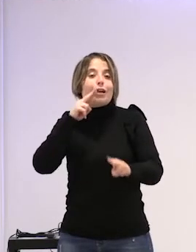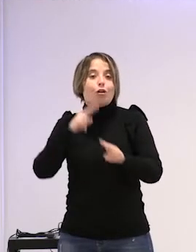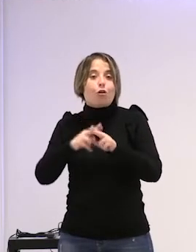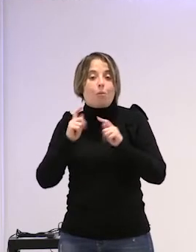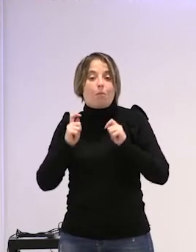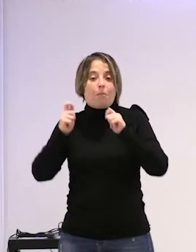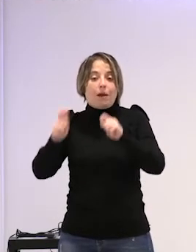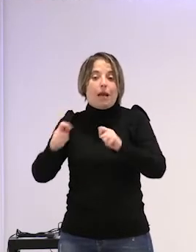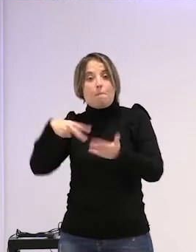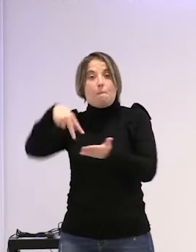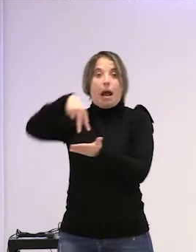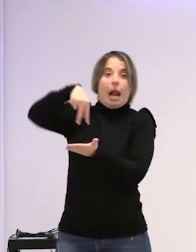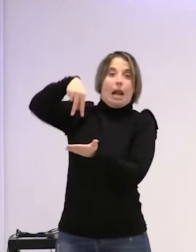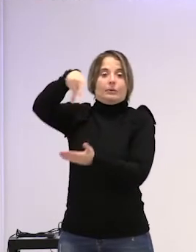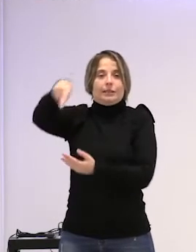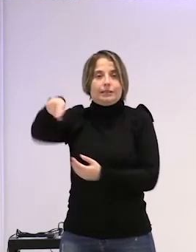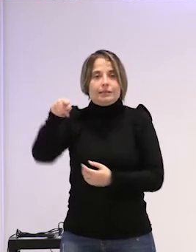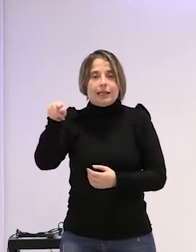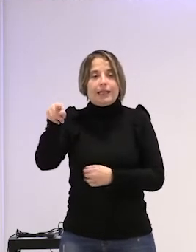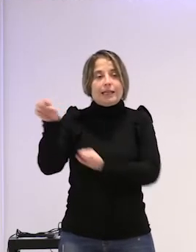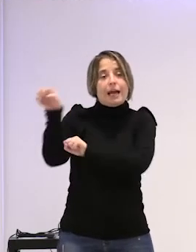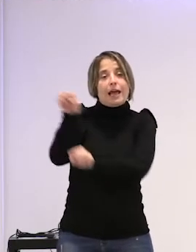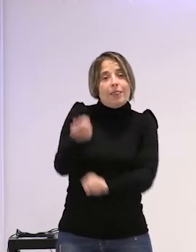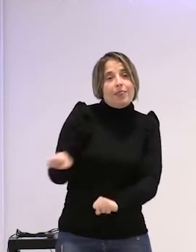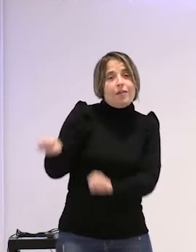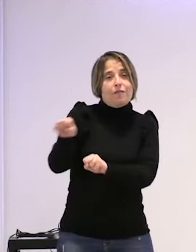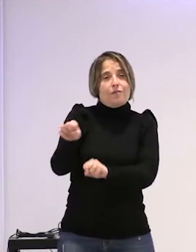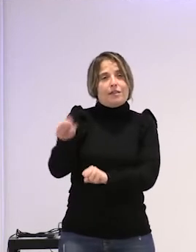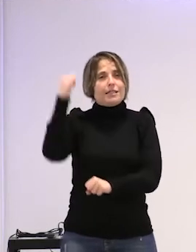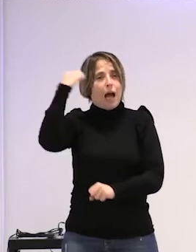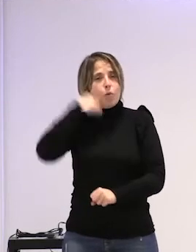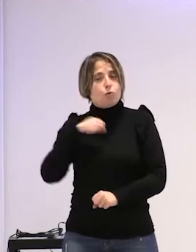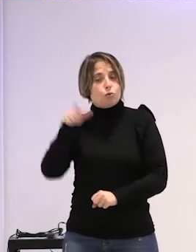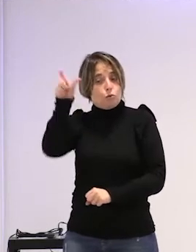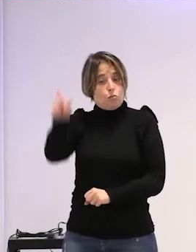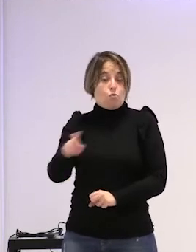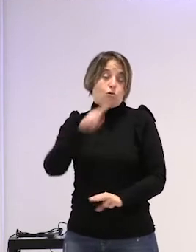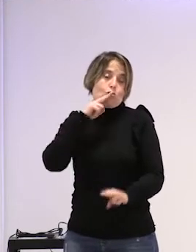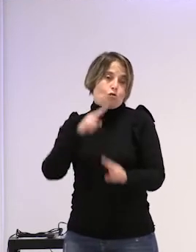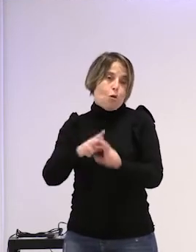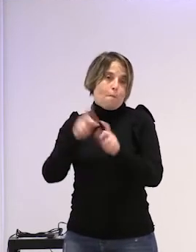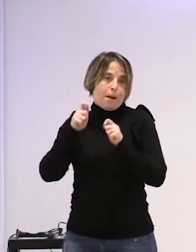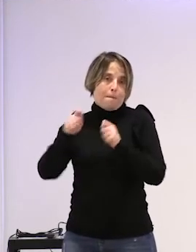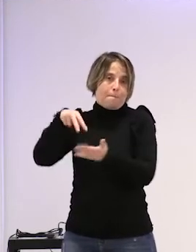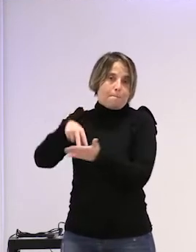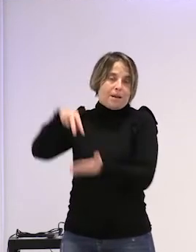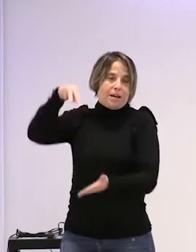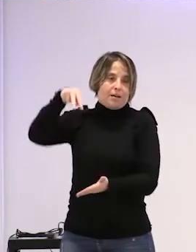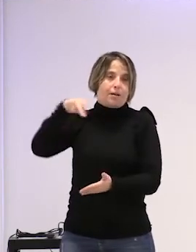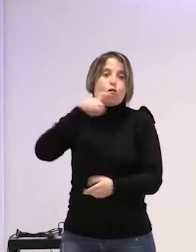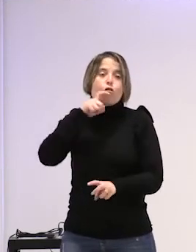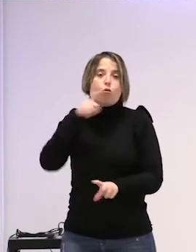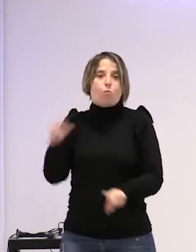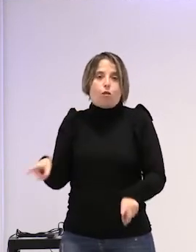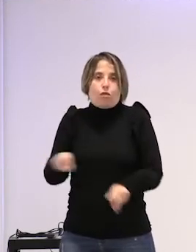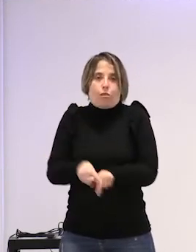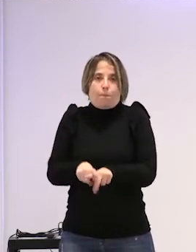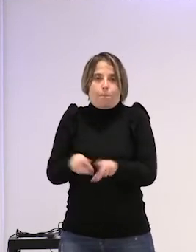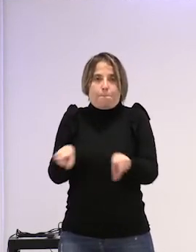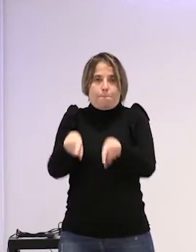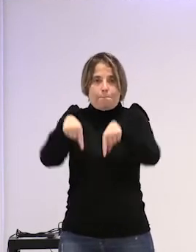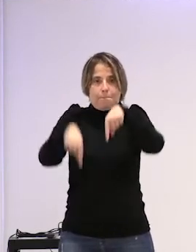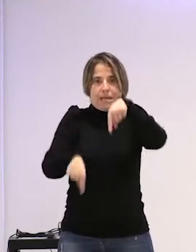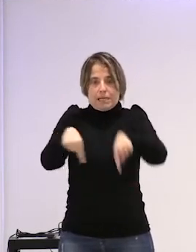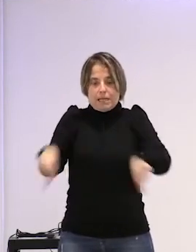malabarista ¿cómo se defiende ella de todo este abuso? cerrando las piernas obviamente es